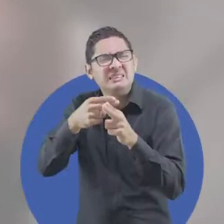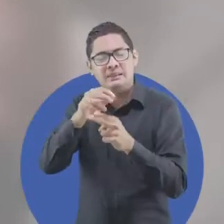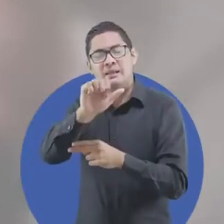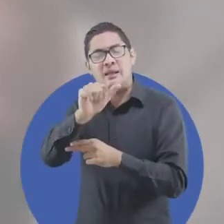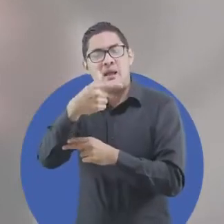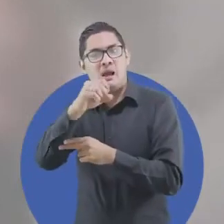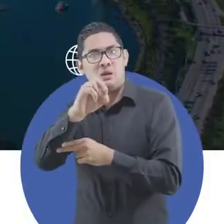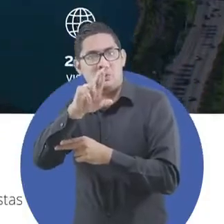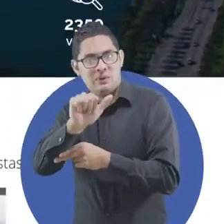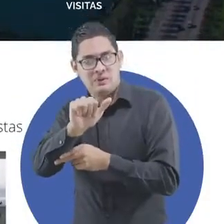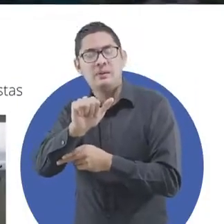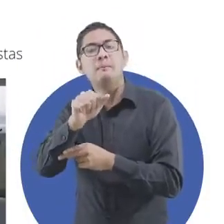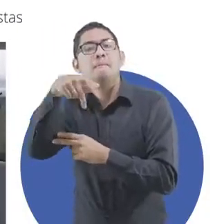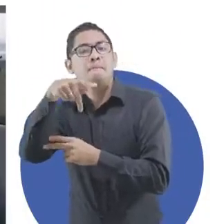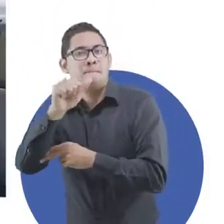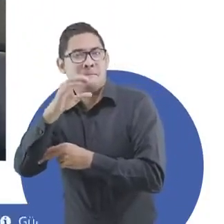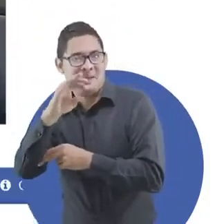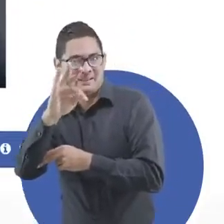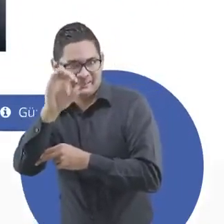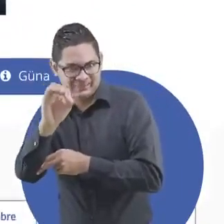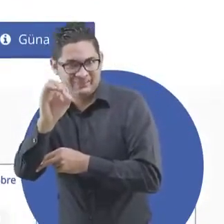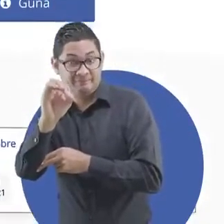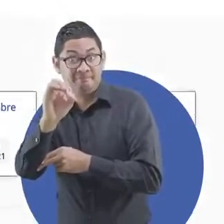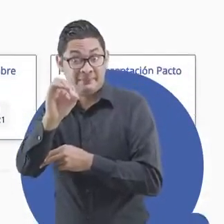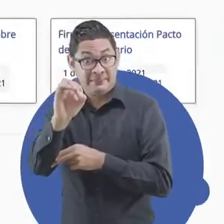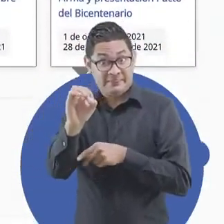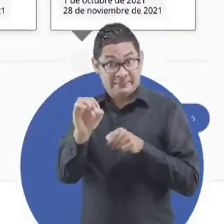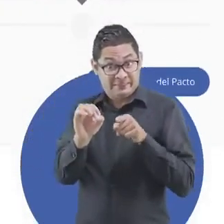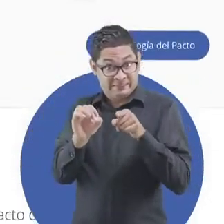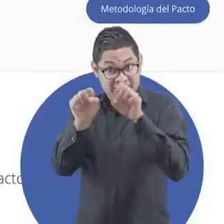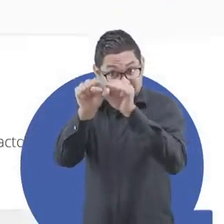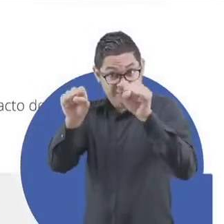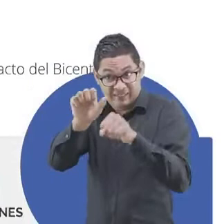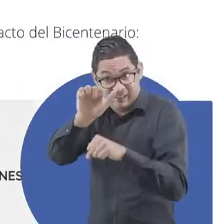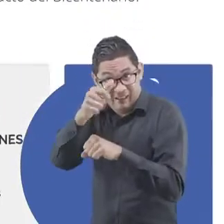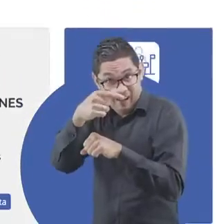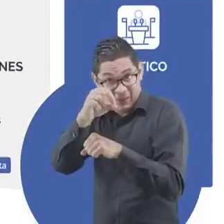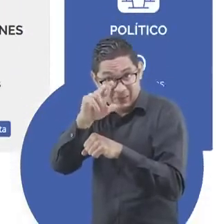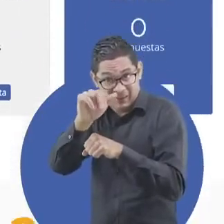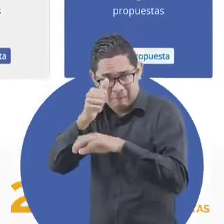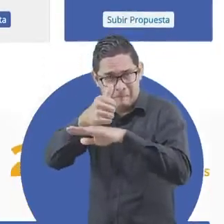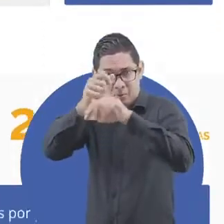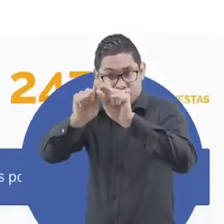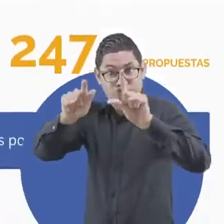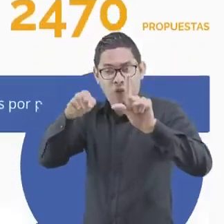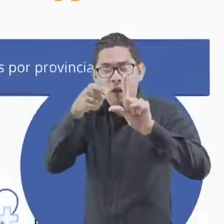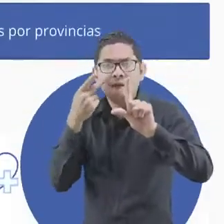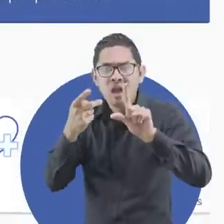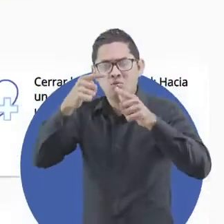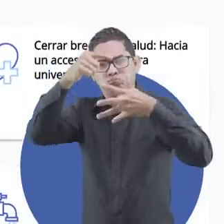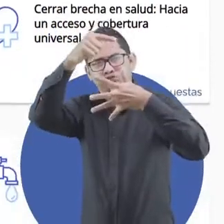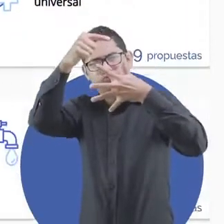Pacto en Play Store. La página principal de Agora es una ventana de todo el contenido de la plataforma